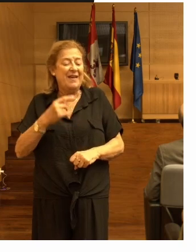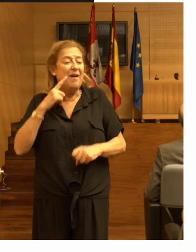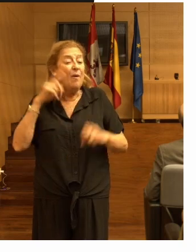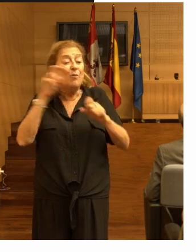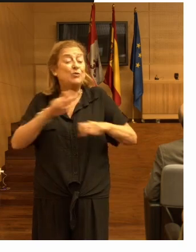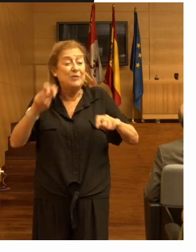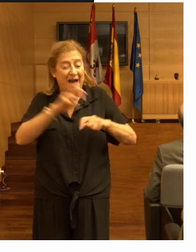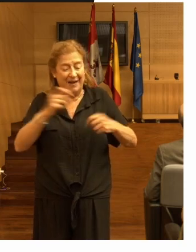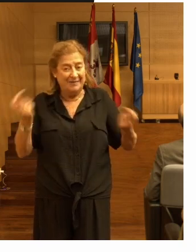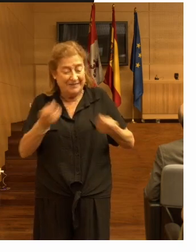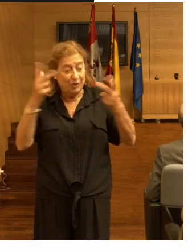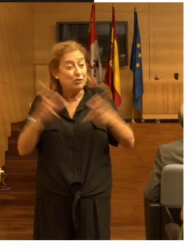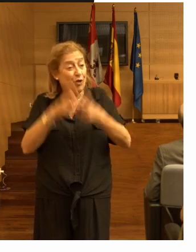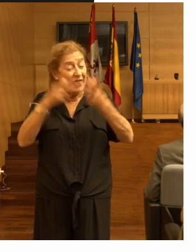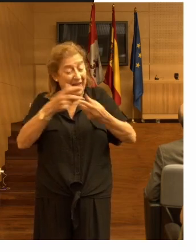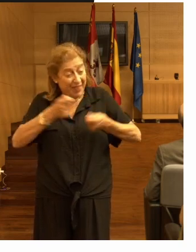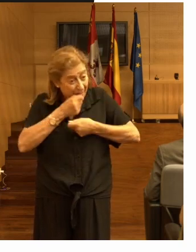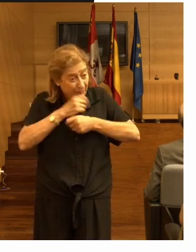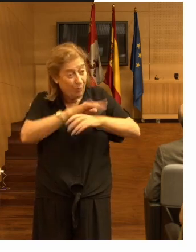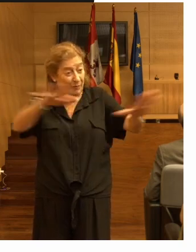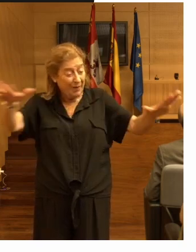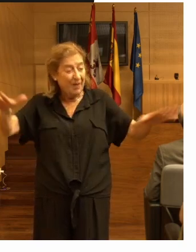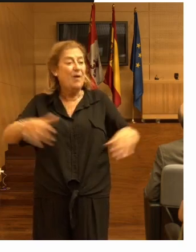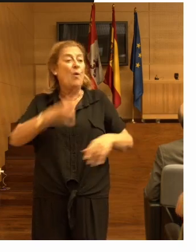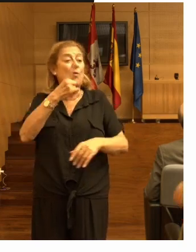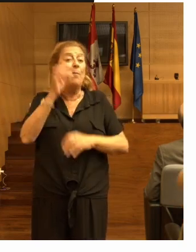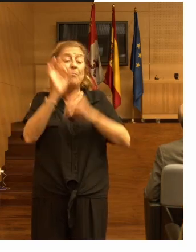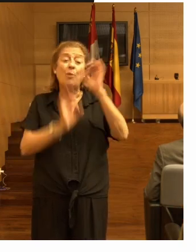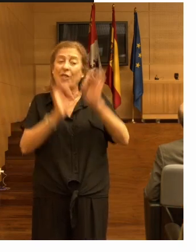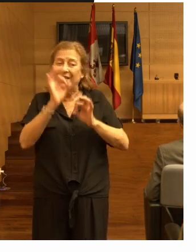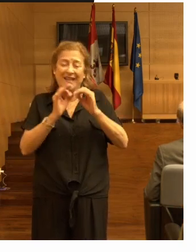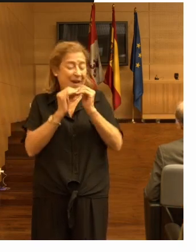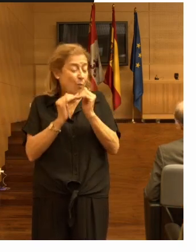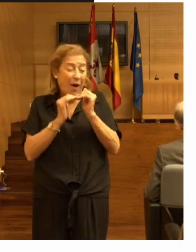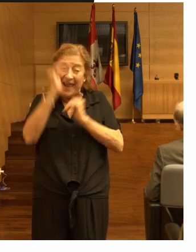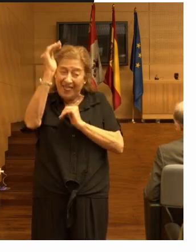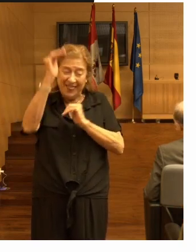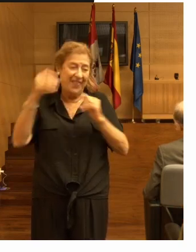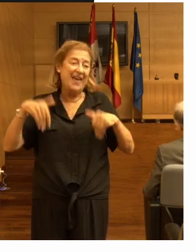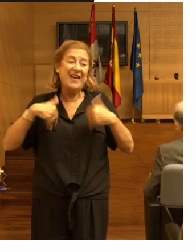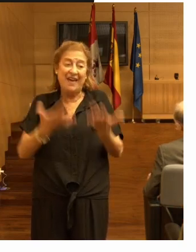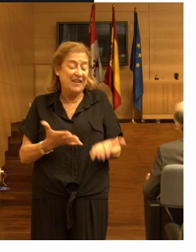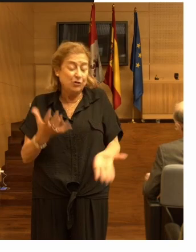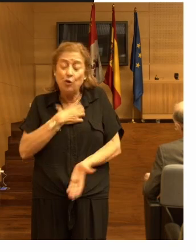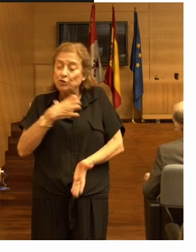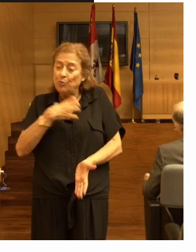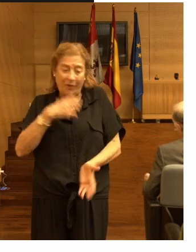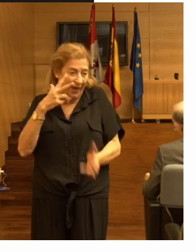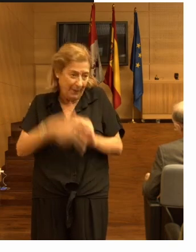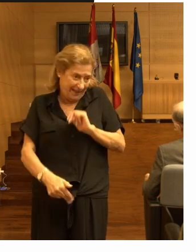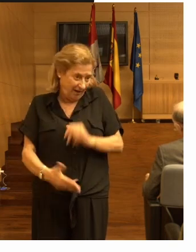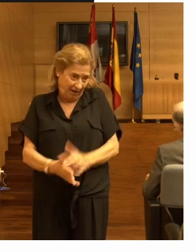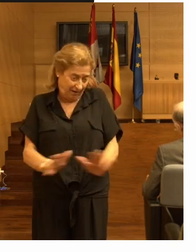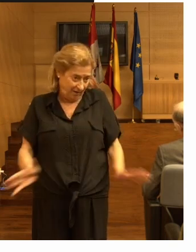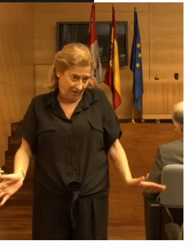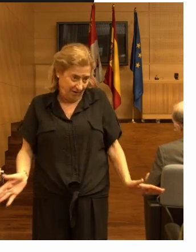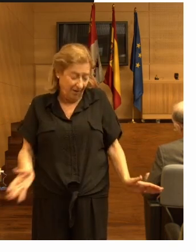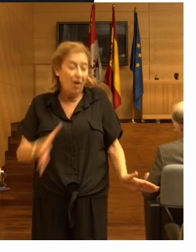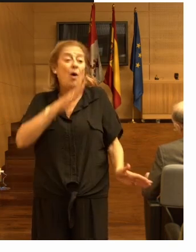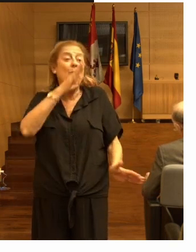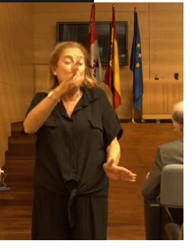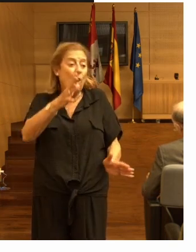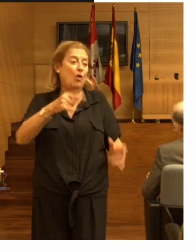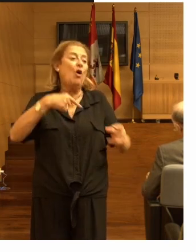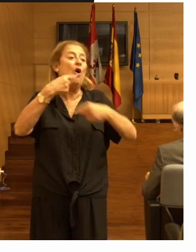mercado sacar a la sociedad de que un porcentaje muy alto de esas caídas son inevitables por las